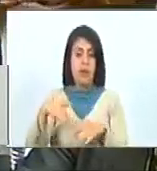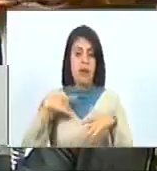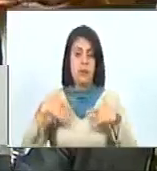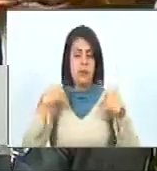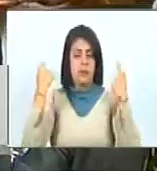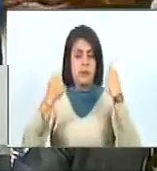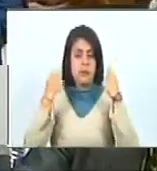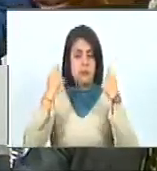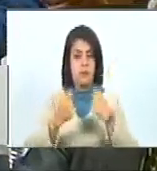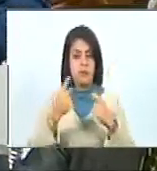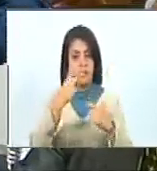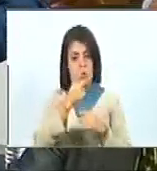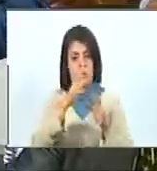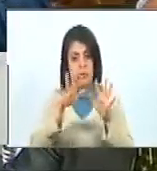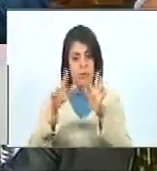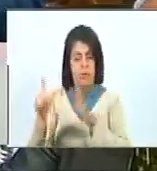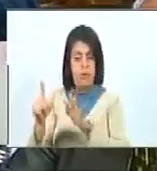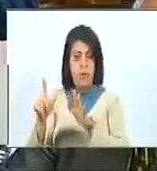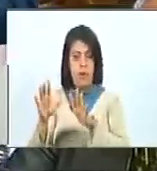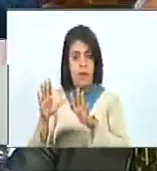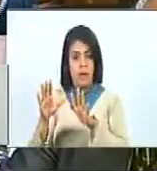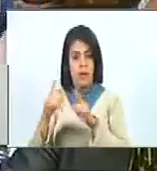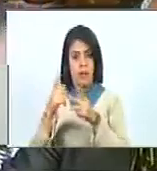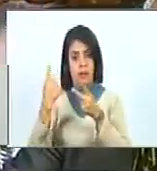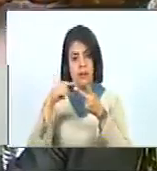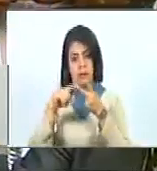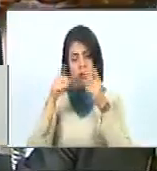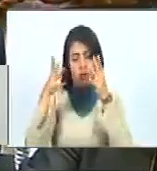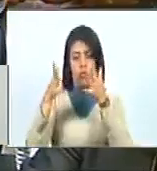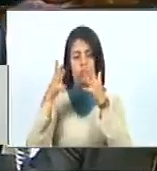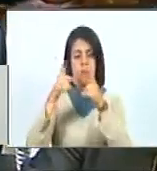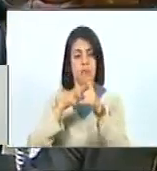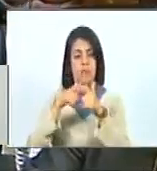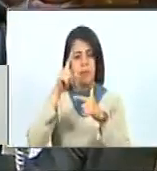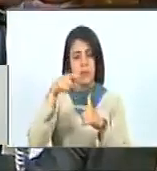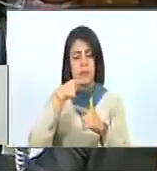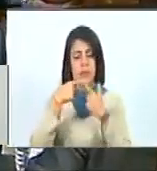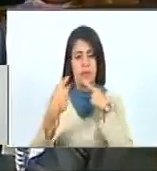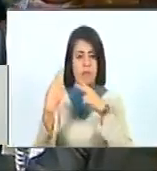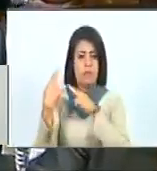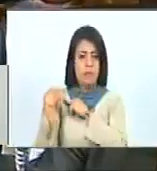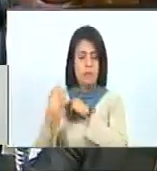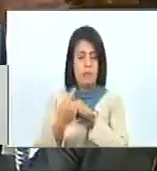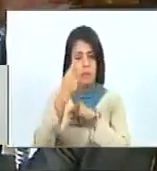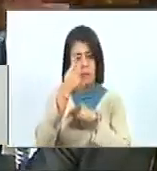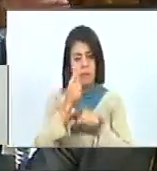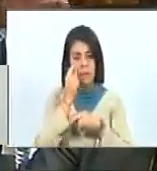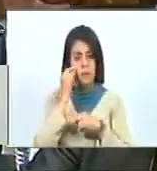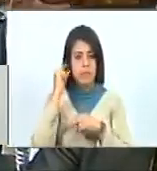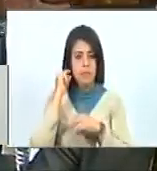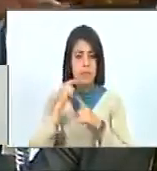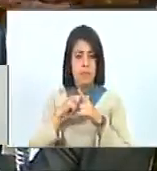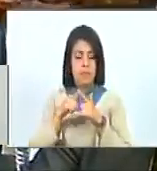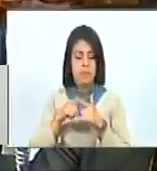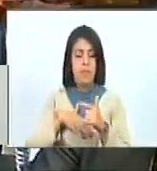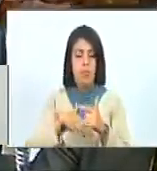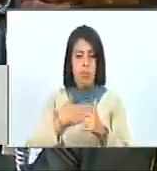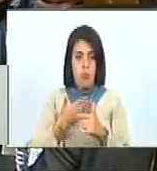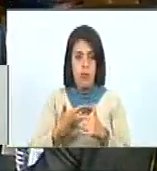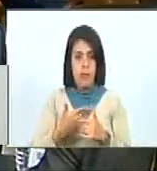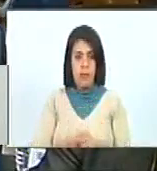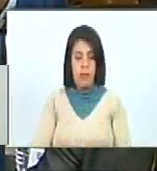celebración del 200 día aniversario. Y la segunda sugerencia es que también una representación de diputados y de diputadas puedan